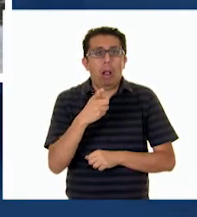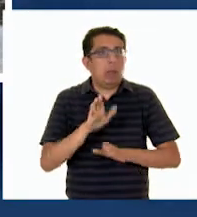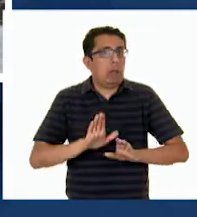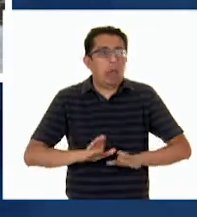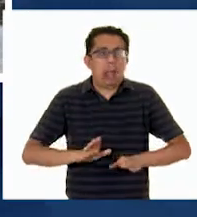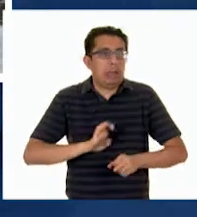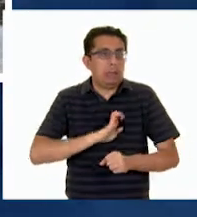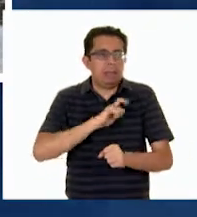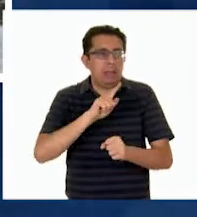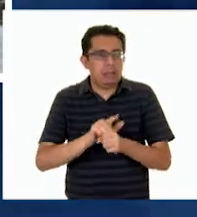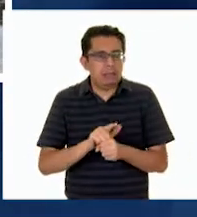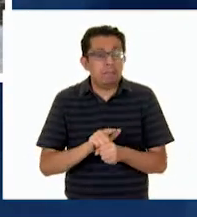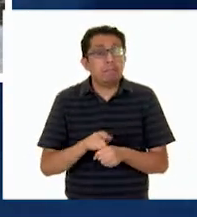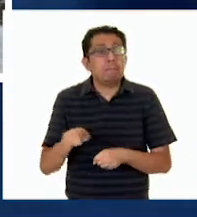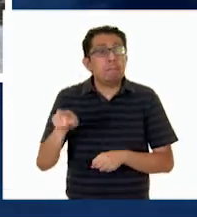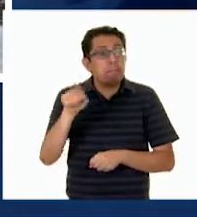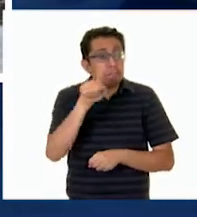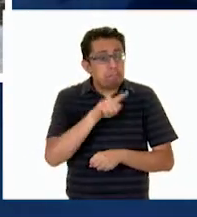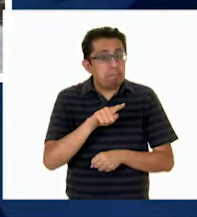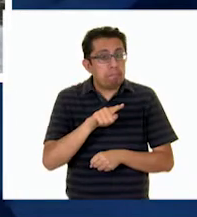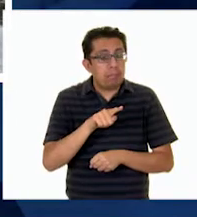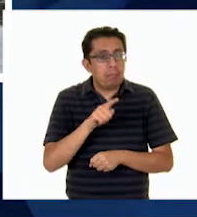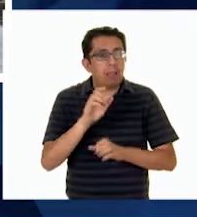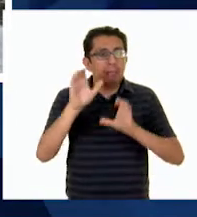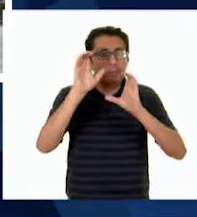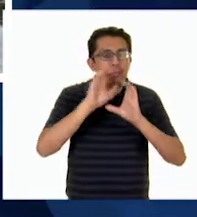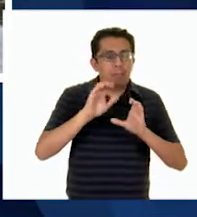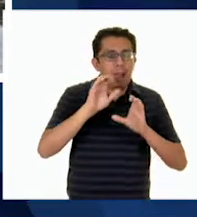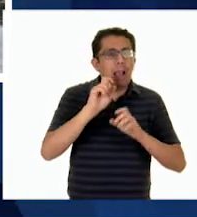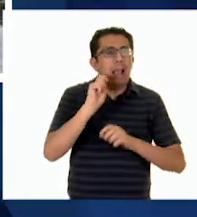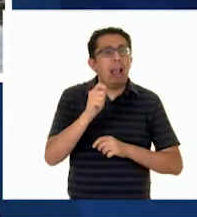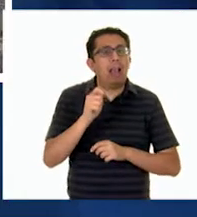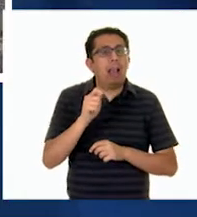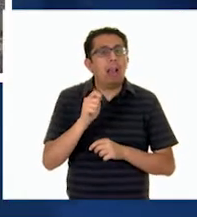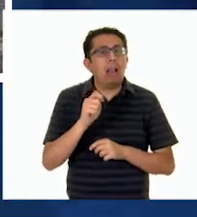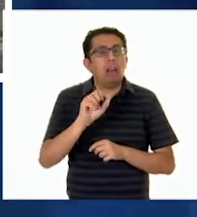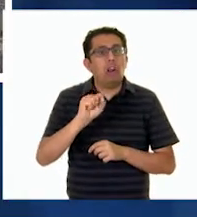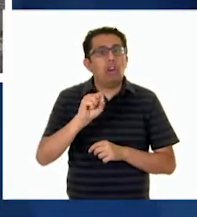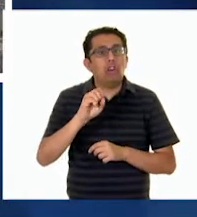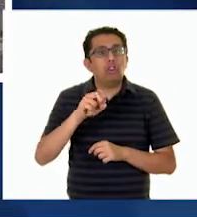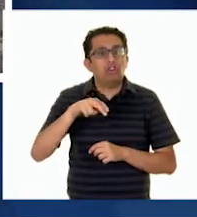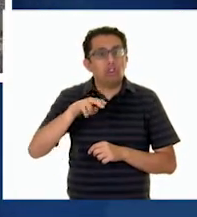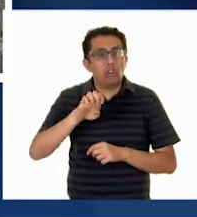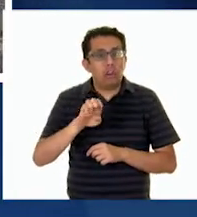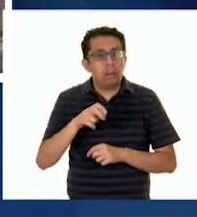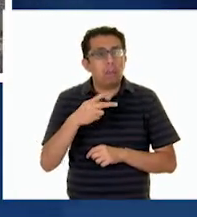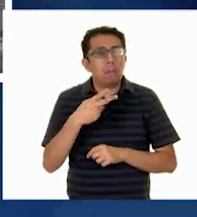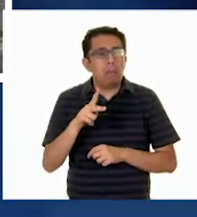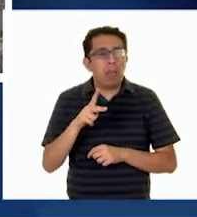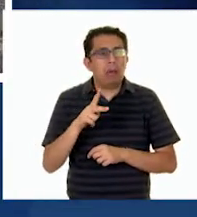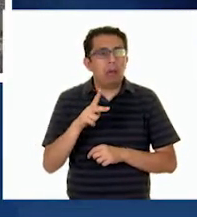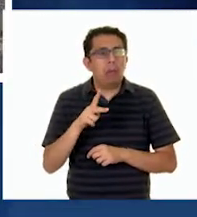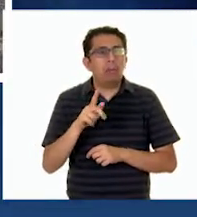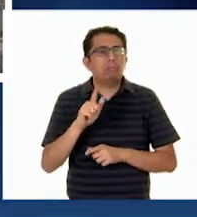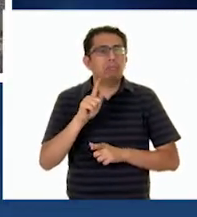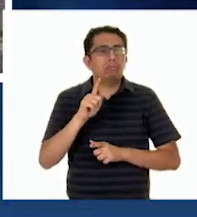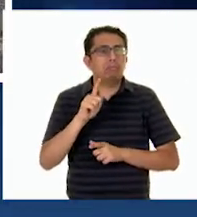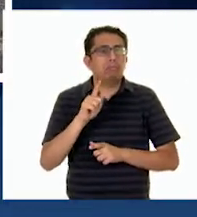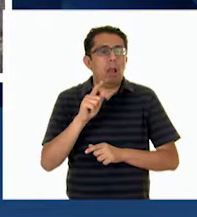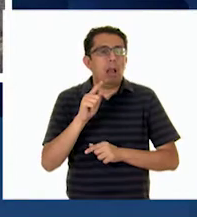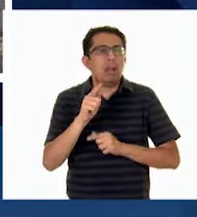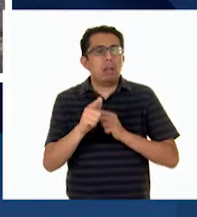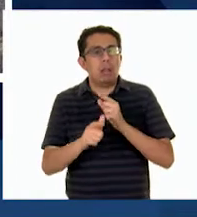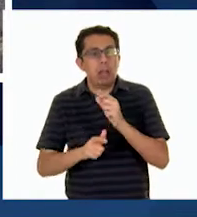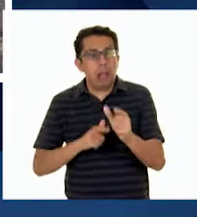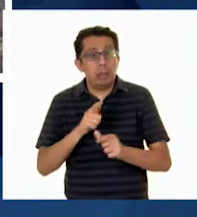Entre los géneros musicales Que interpretan Están los zones Que son instrumentales Pero de una velocidad lenta Los abajeños Que